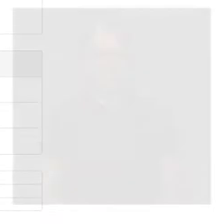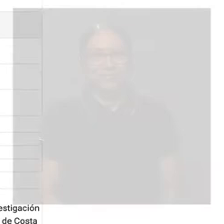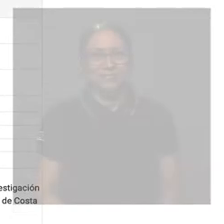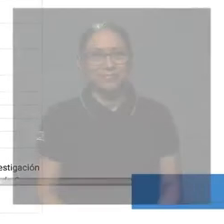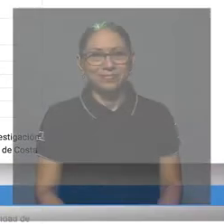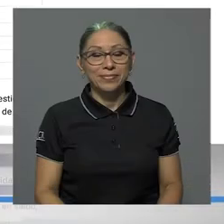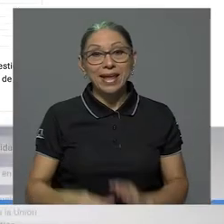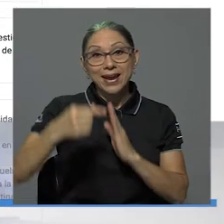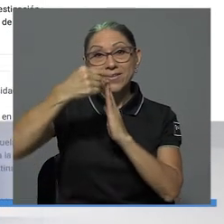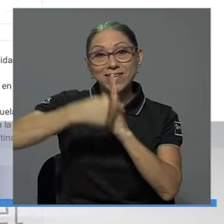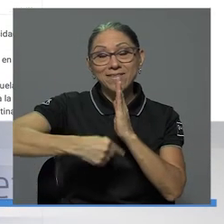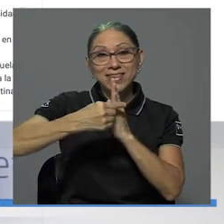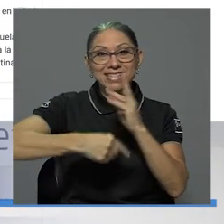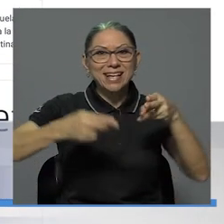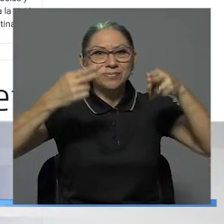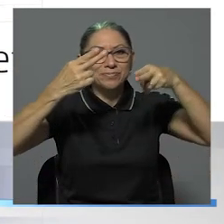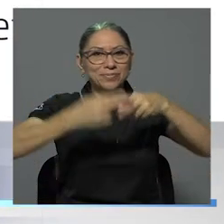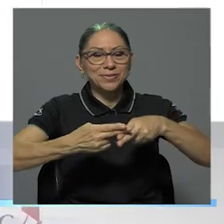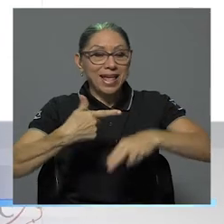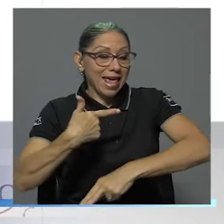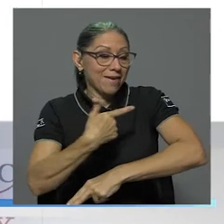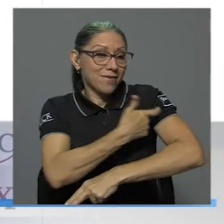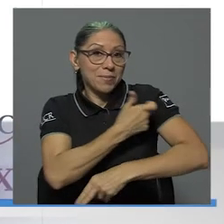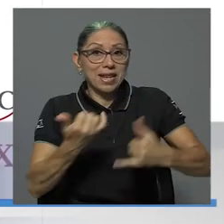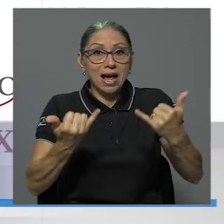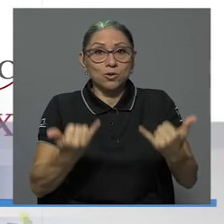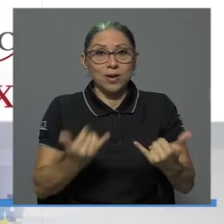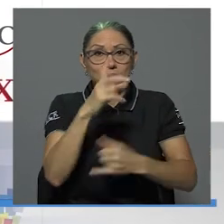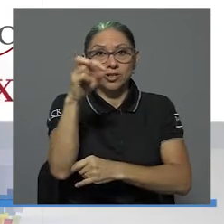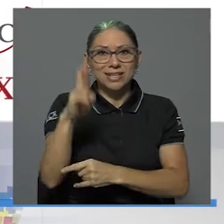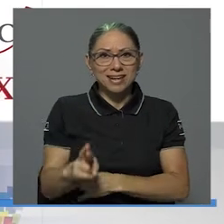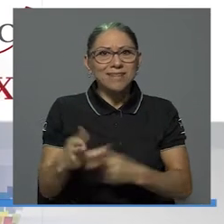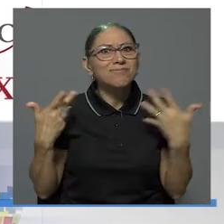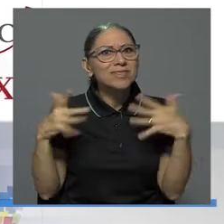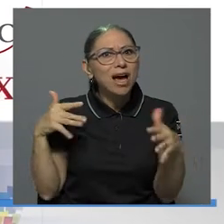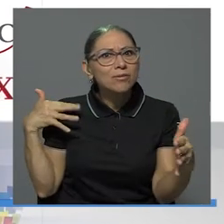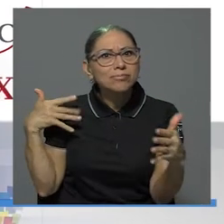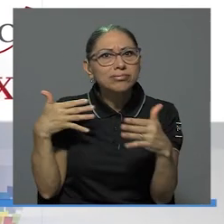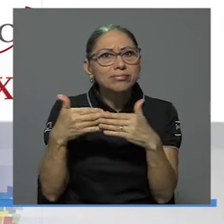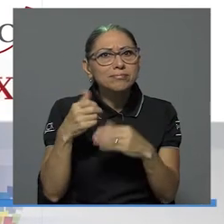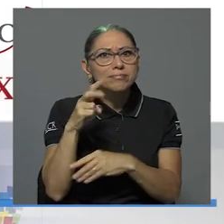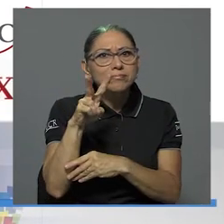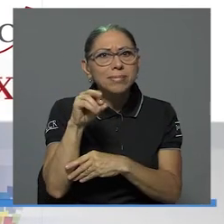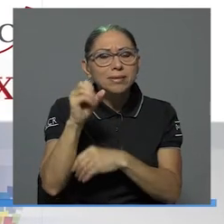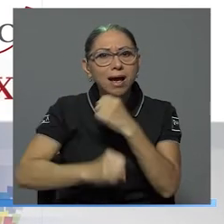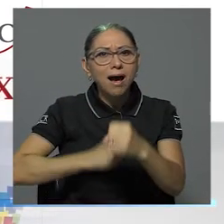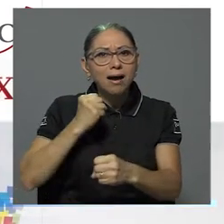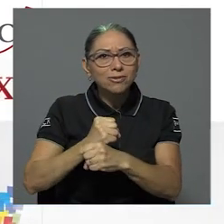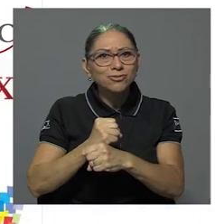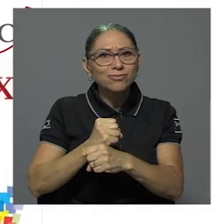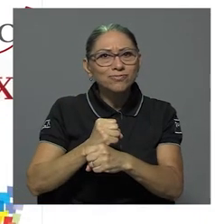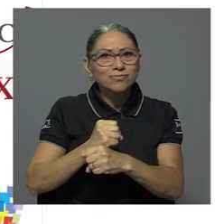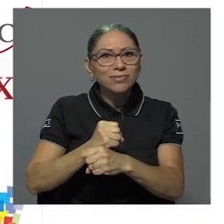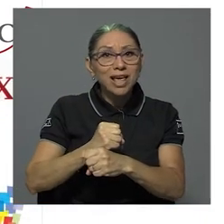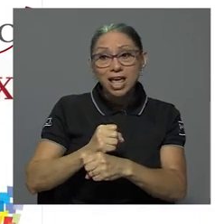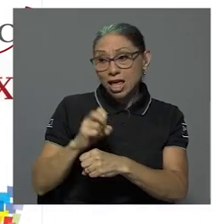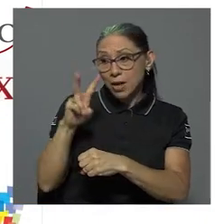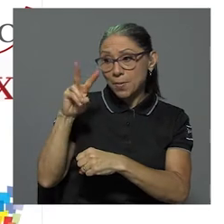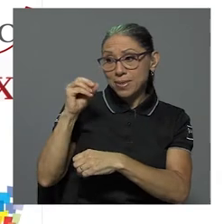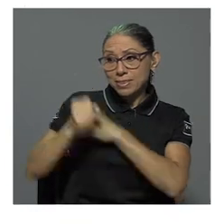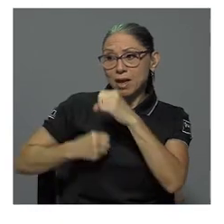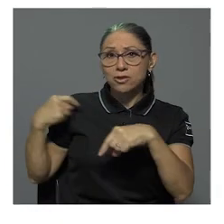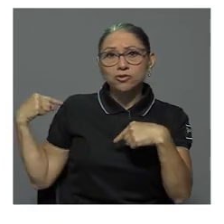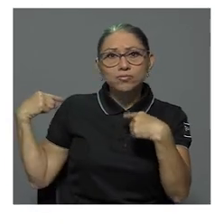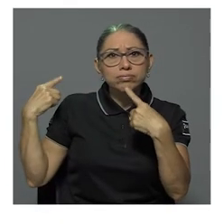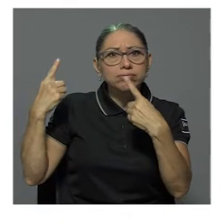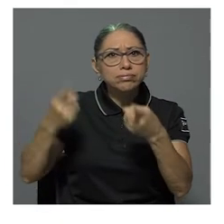La revista Enfermería Actual en Costa Rica está cumpliendo 20 años de existencia y a lo largo de estas dos décadas